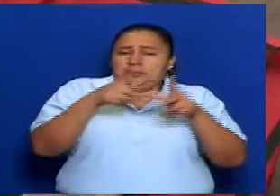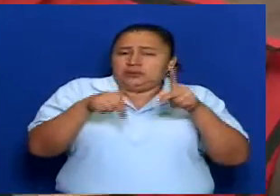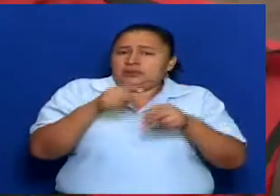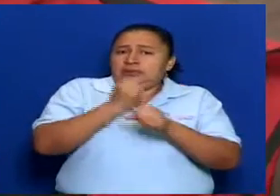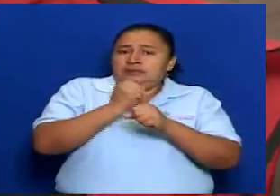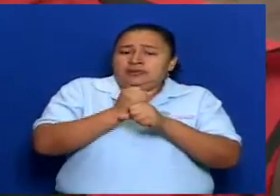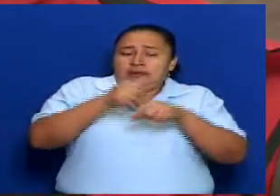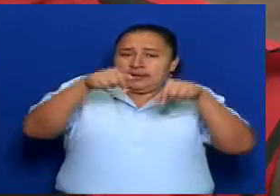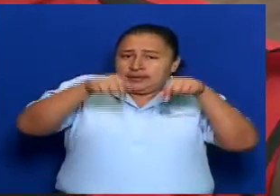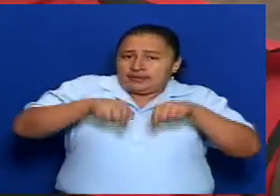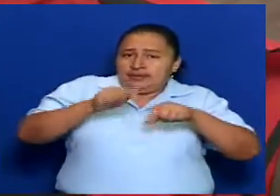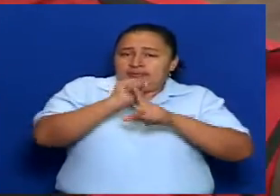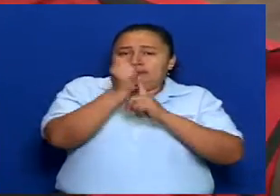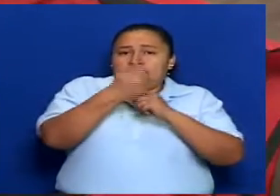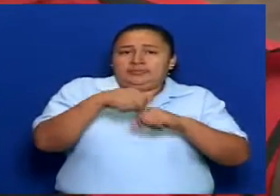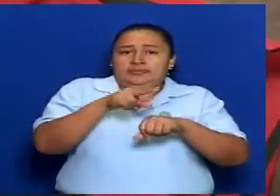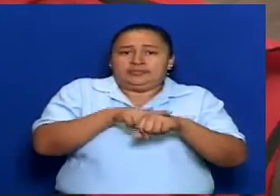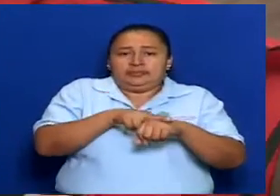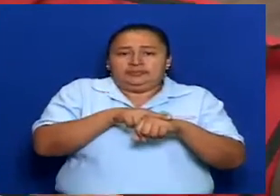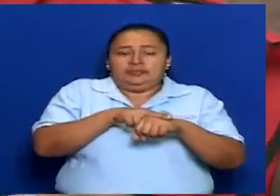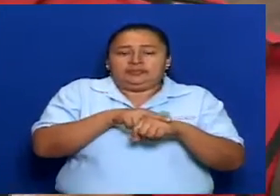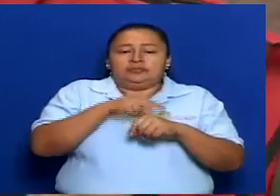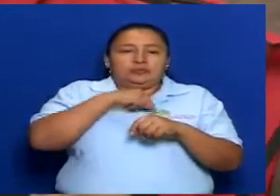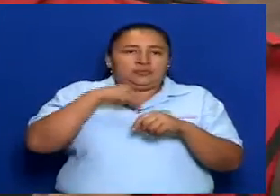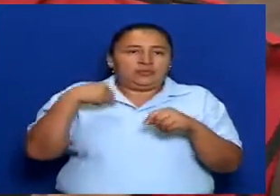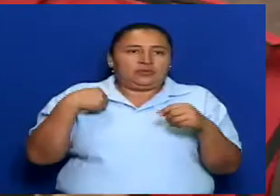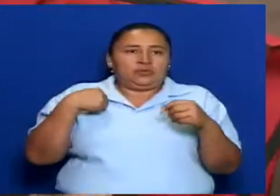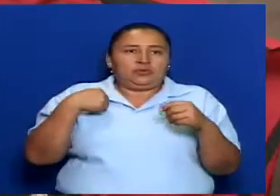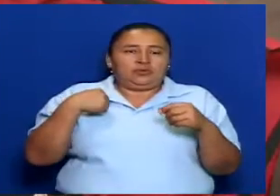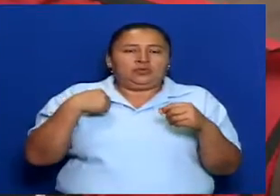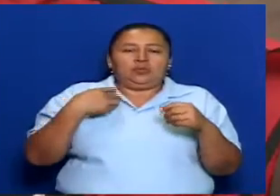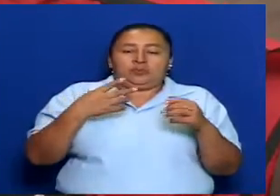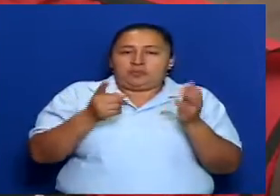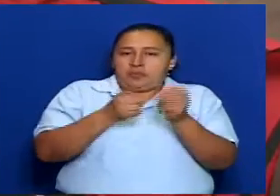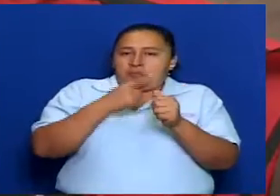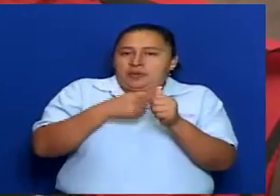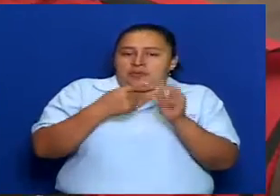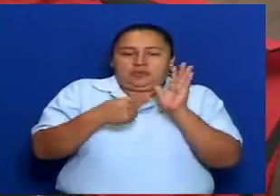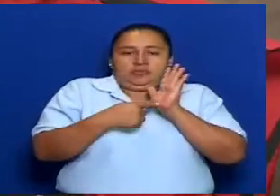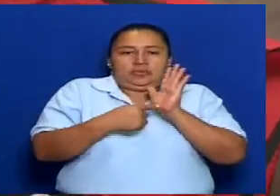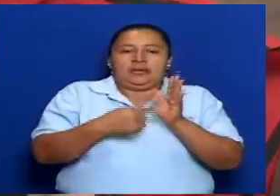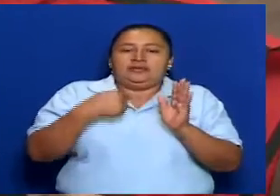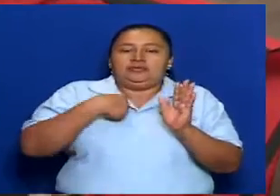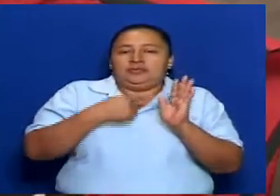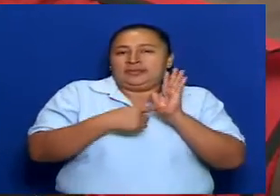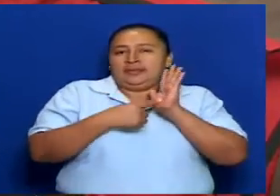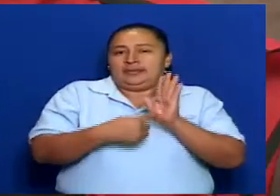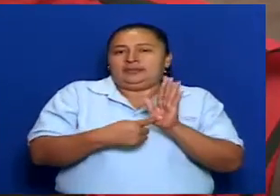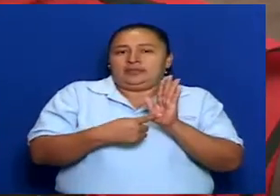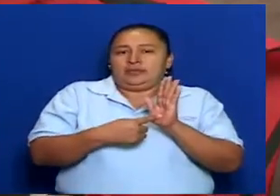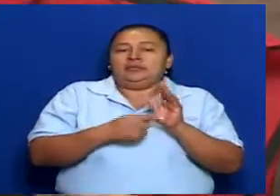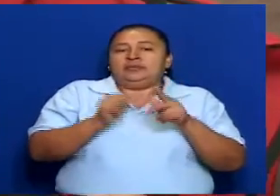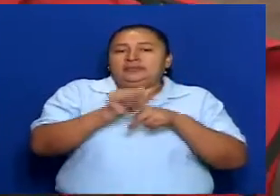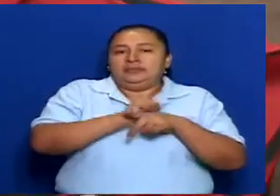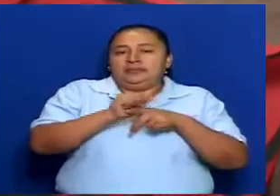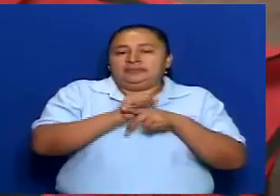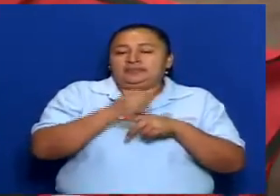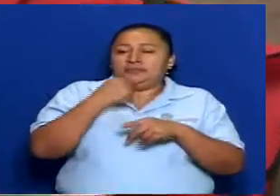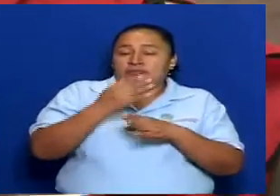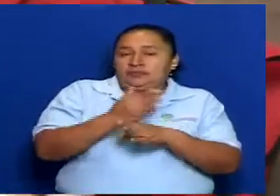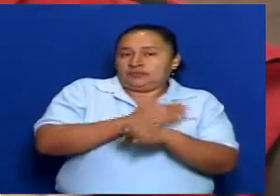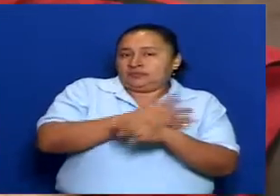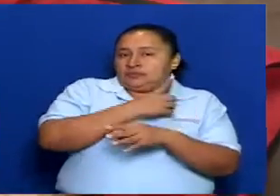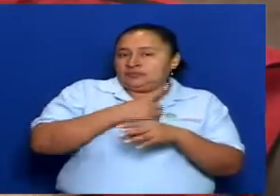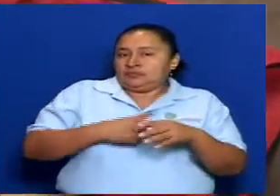que estamos en esta Asamblea Nacional. Nosotros somos el ejemplo de aplicarla, decía la diputada,